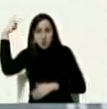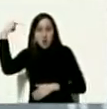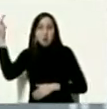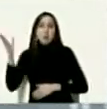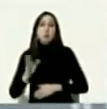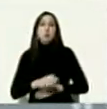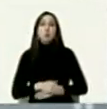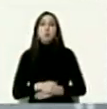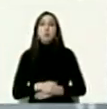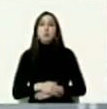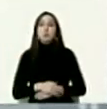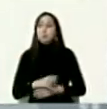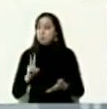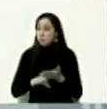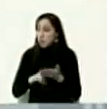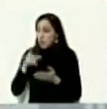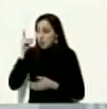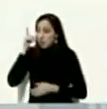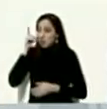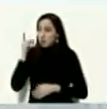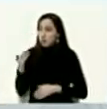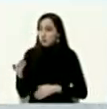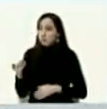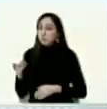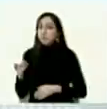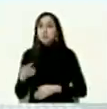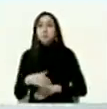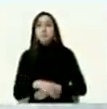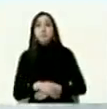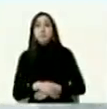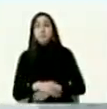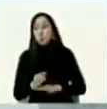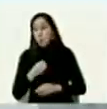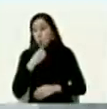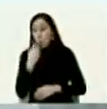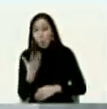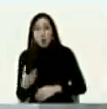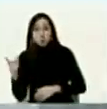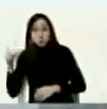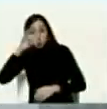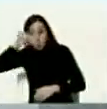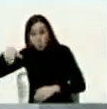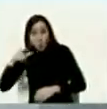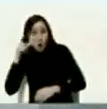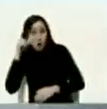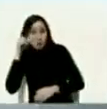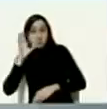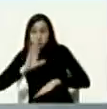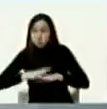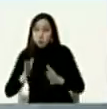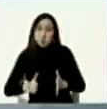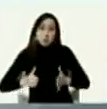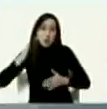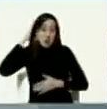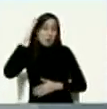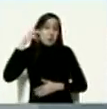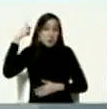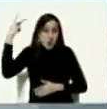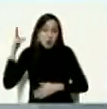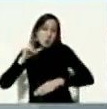¿verdad Delcy? no no ahora es psiquiatra de Venezuela Jorge Rodríguez por eso está logrando lo que está logrando